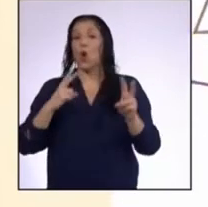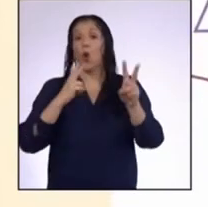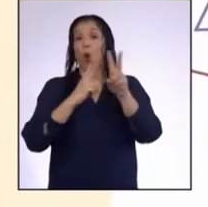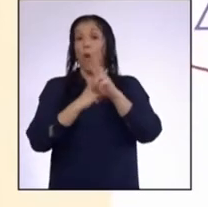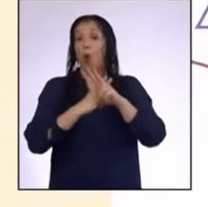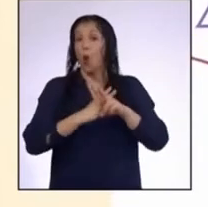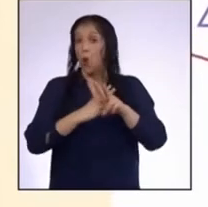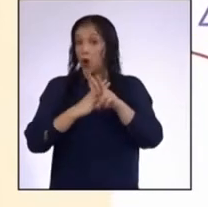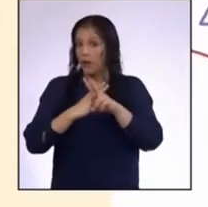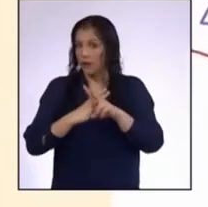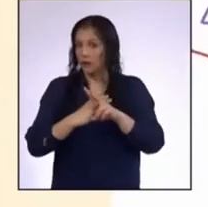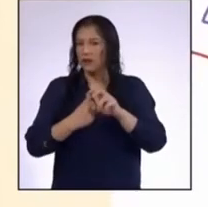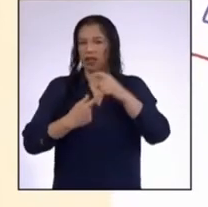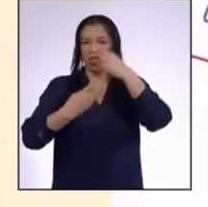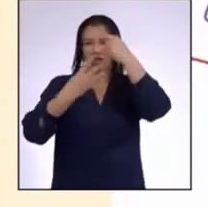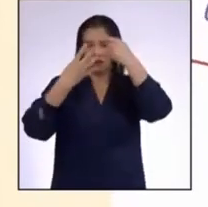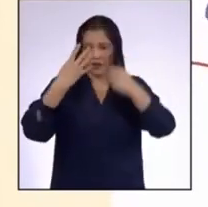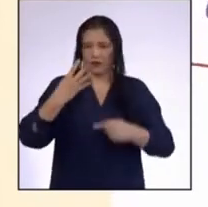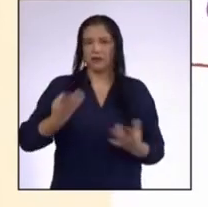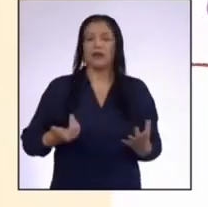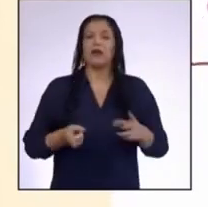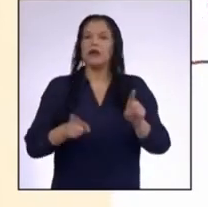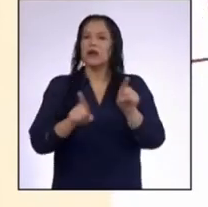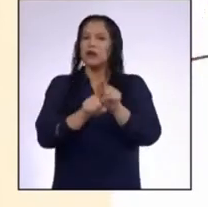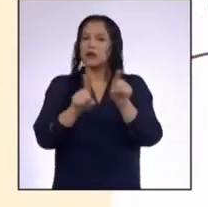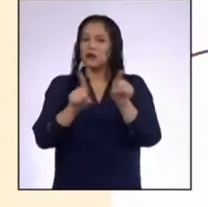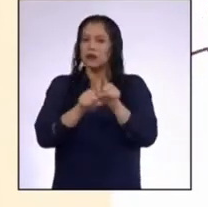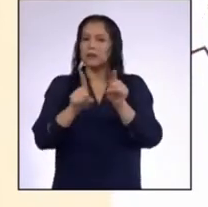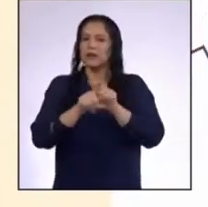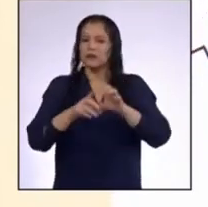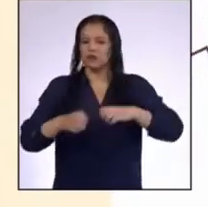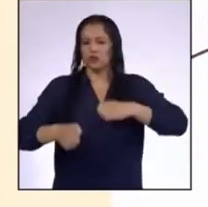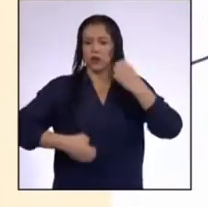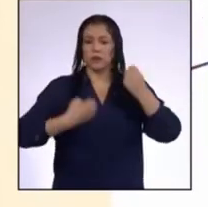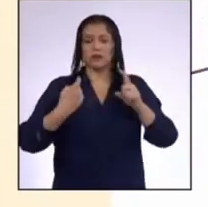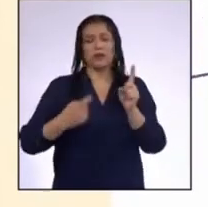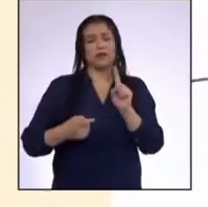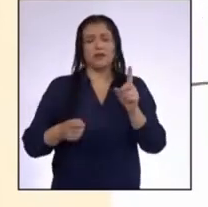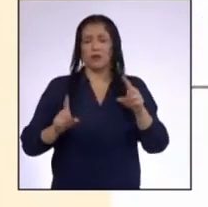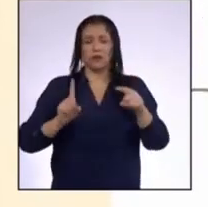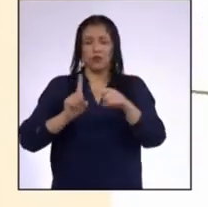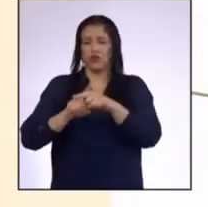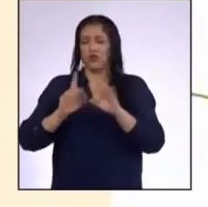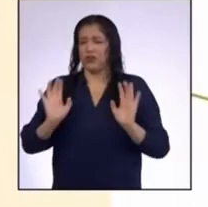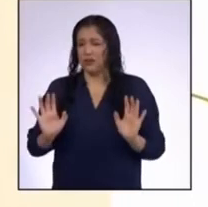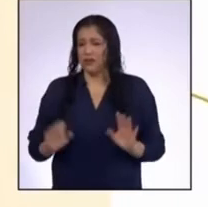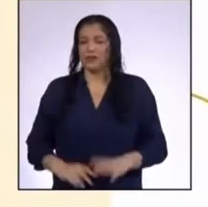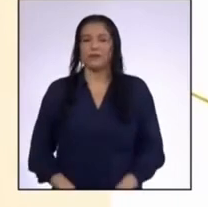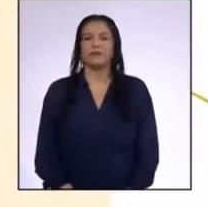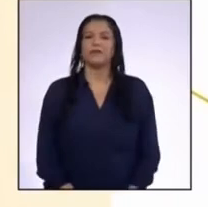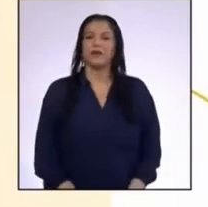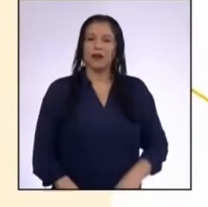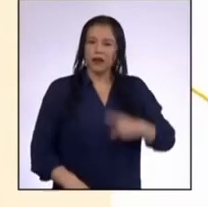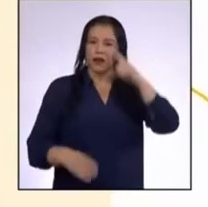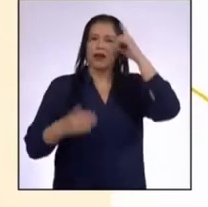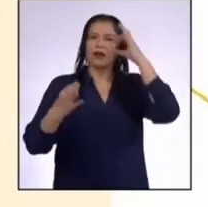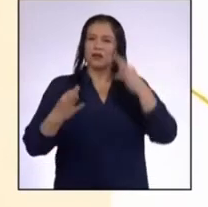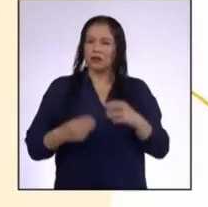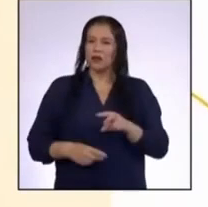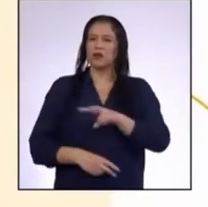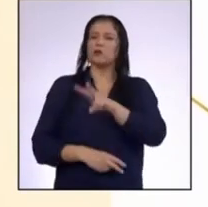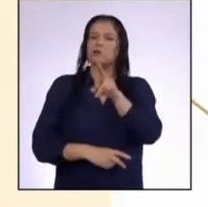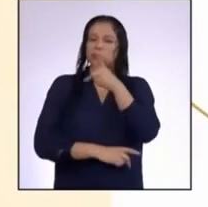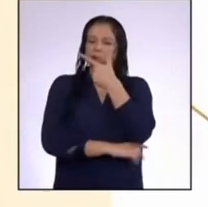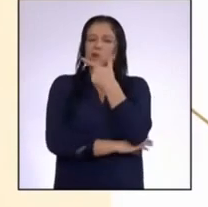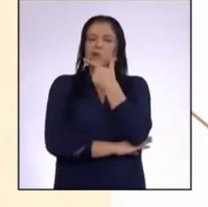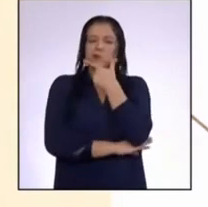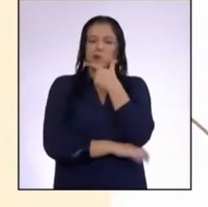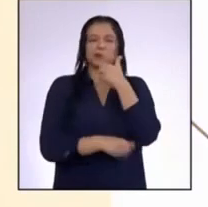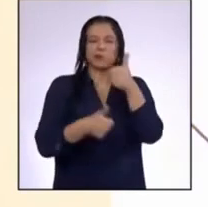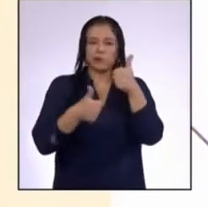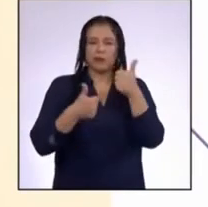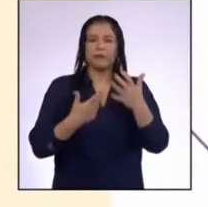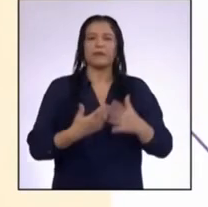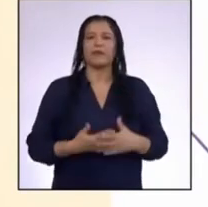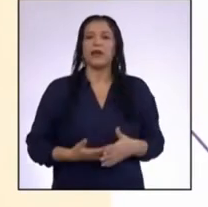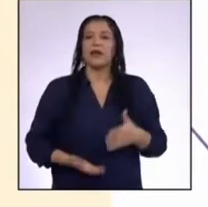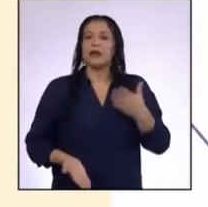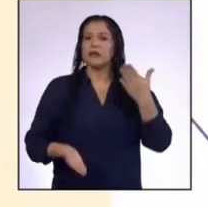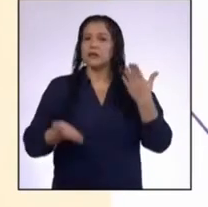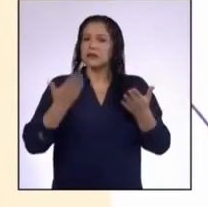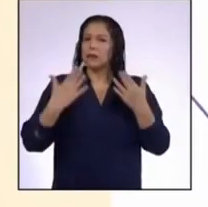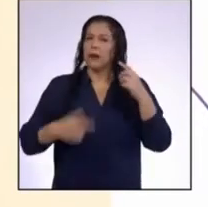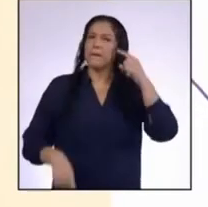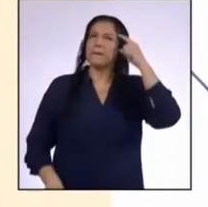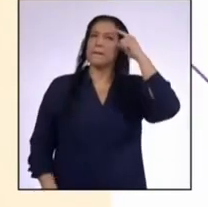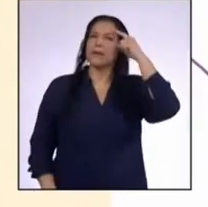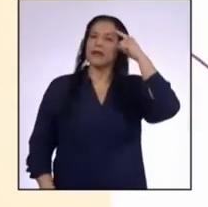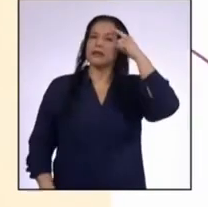cuidarnos Entre otras Incluso si son emociones no tan positivas Creo que así no suena tan mal De repente si